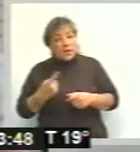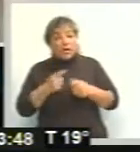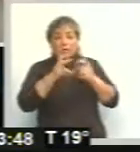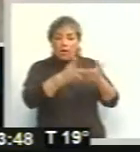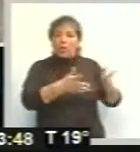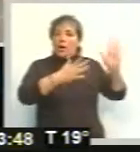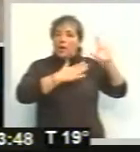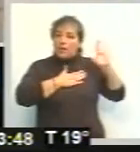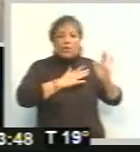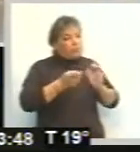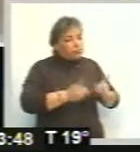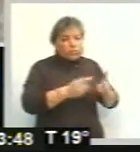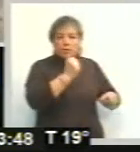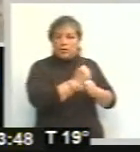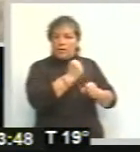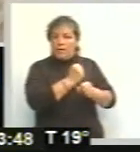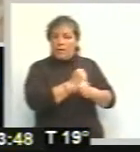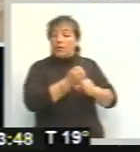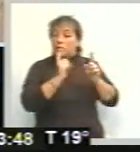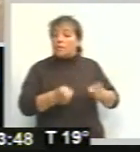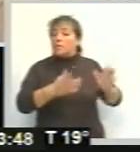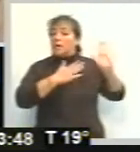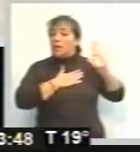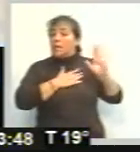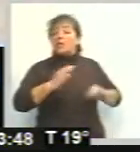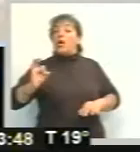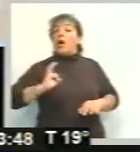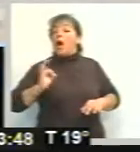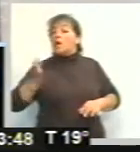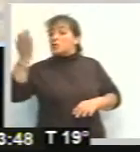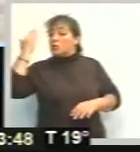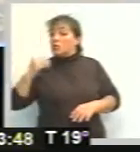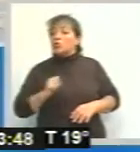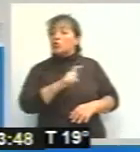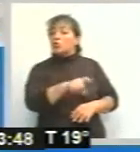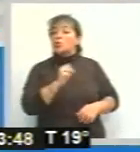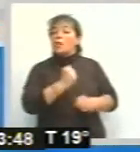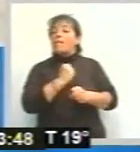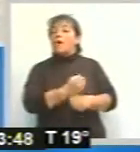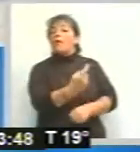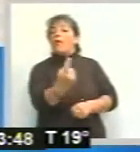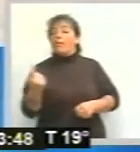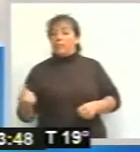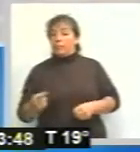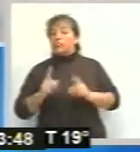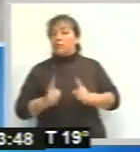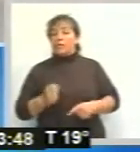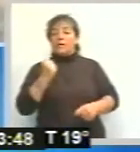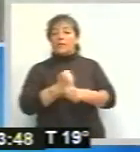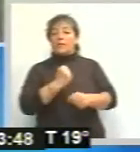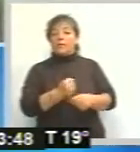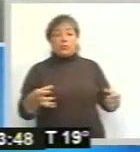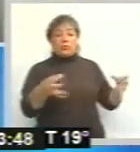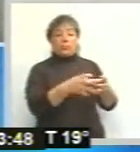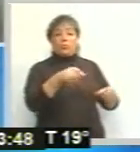garantizó los puestos de trabajo, se les garantizó tanto la antigüedad y las funciones de cada uno, así que ya estamos trabajando con ellos